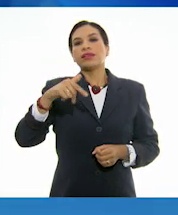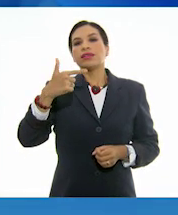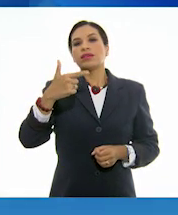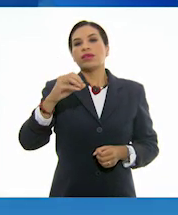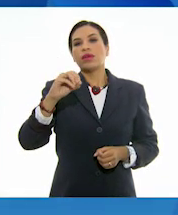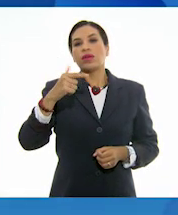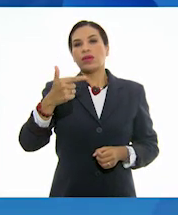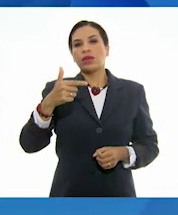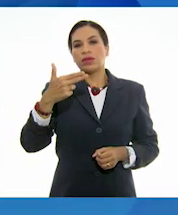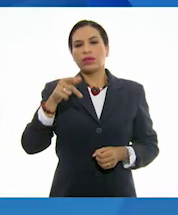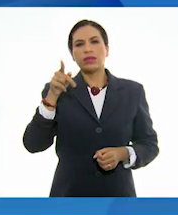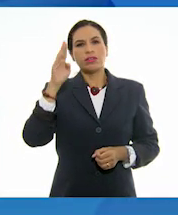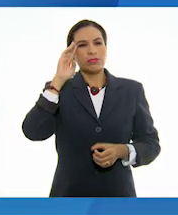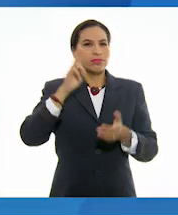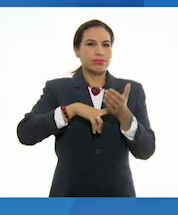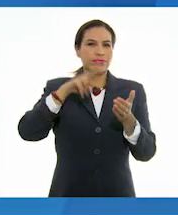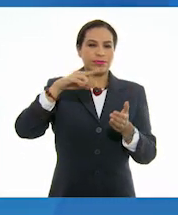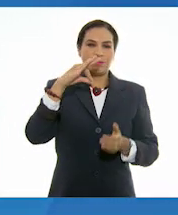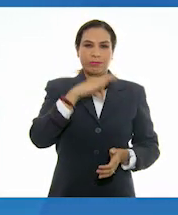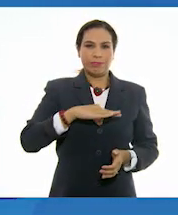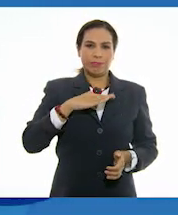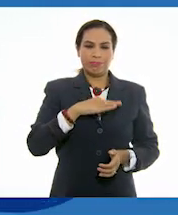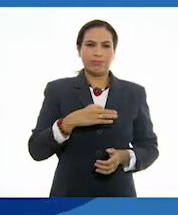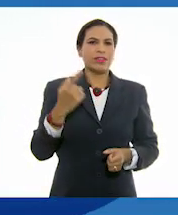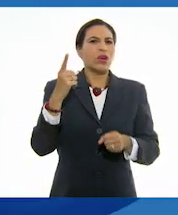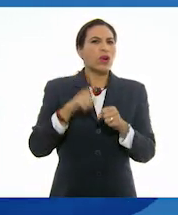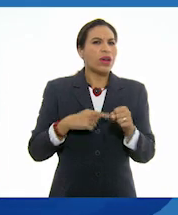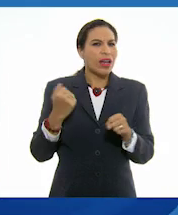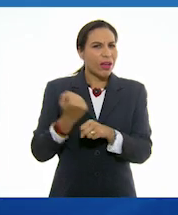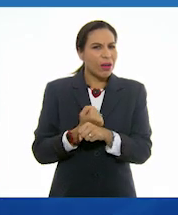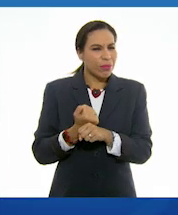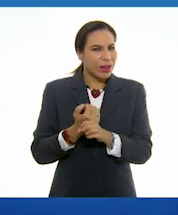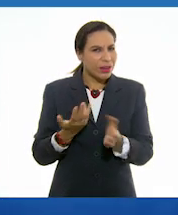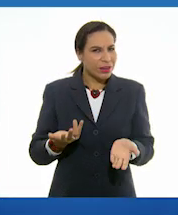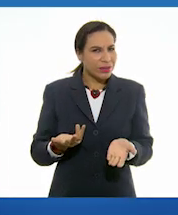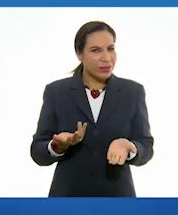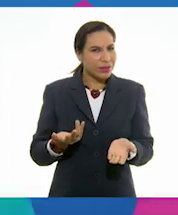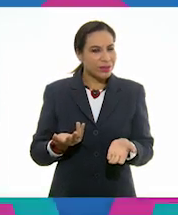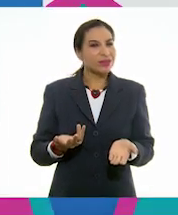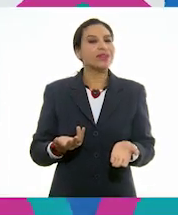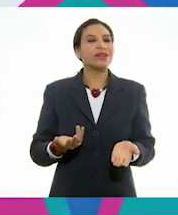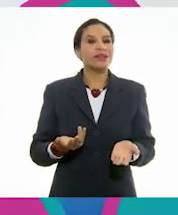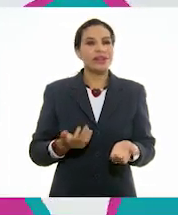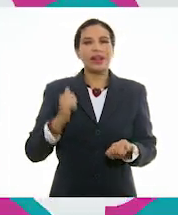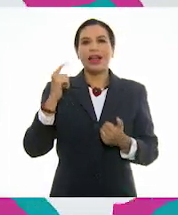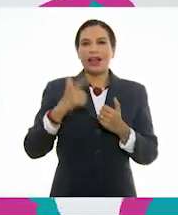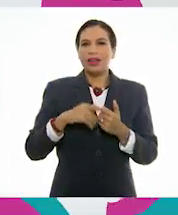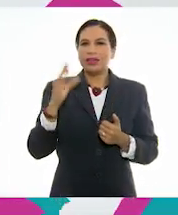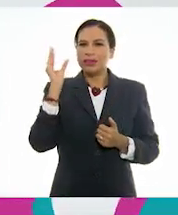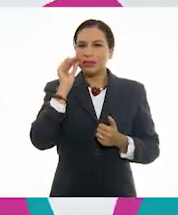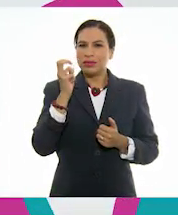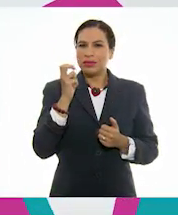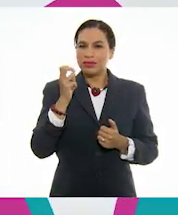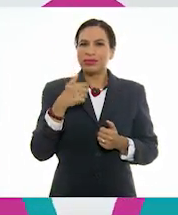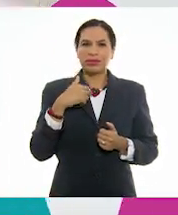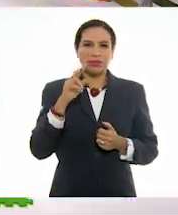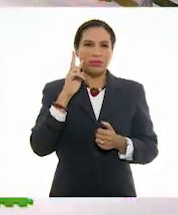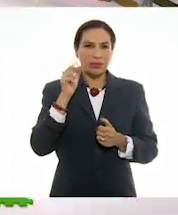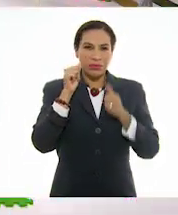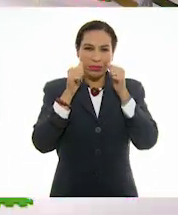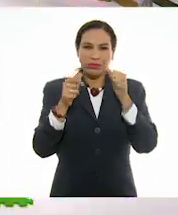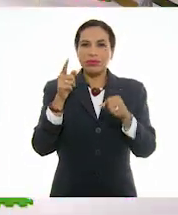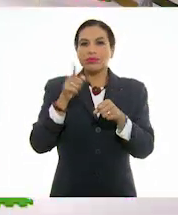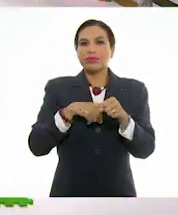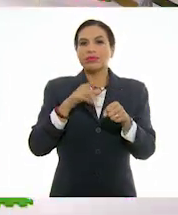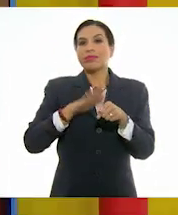que creía que la felicidad era de color amarillo. Ah, algo había escuchado. Evidentemente era el